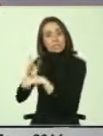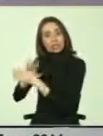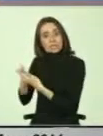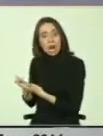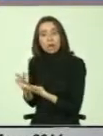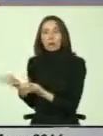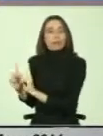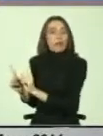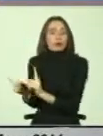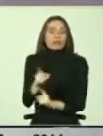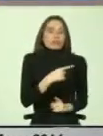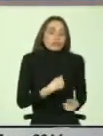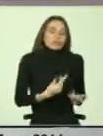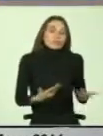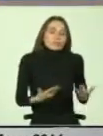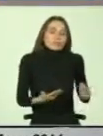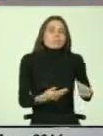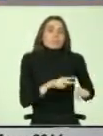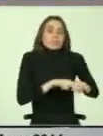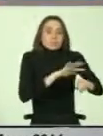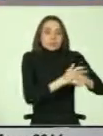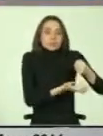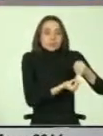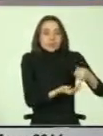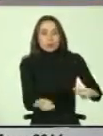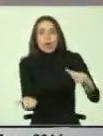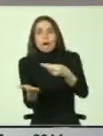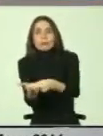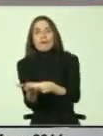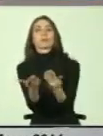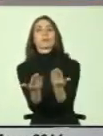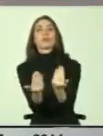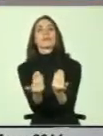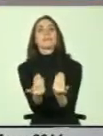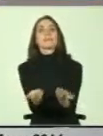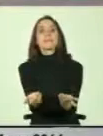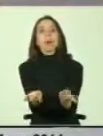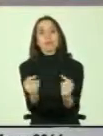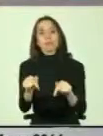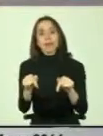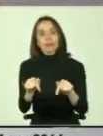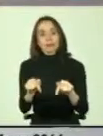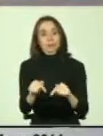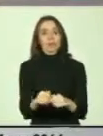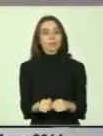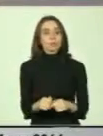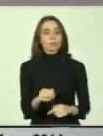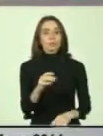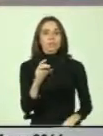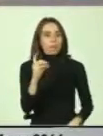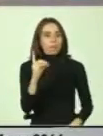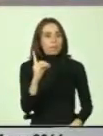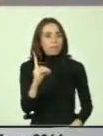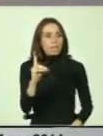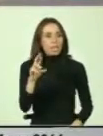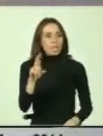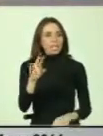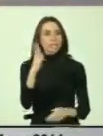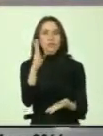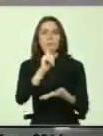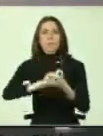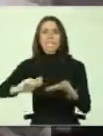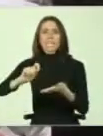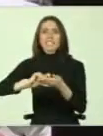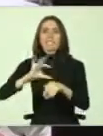financiamiento porque creemos que es una necesidad hoy día. Con la DDR, su Secretaría de Salud Pública,